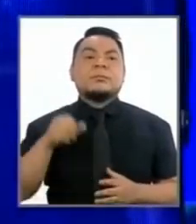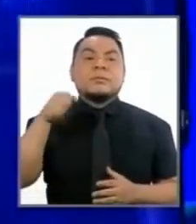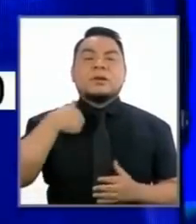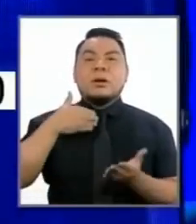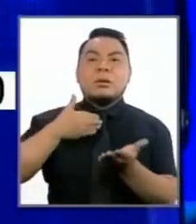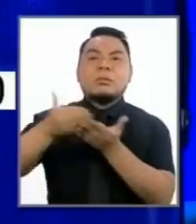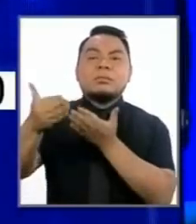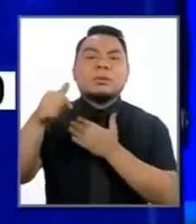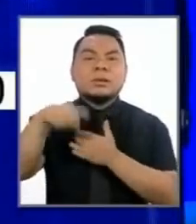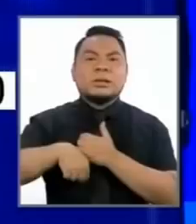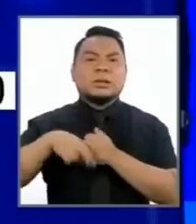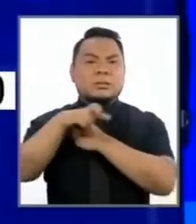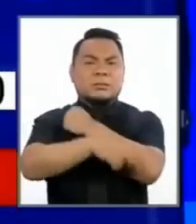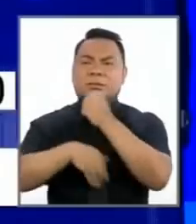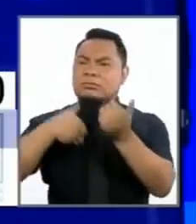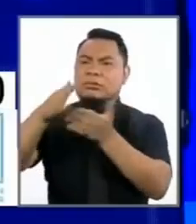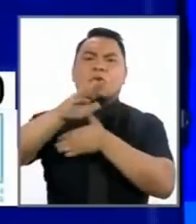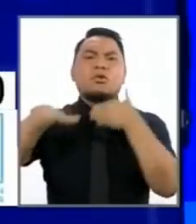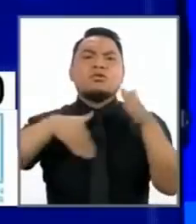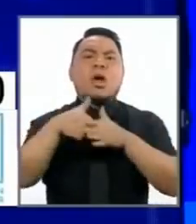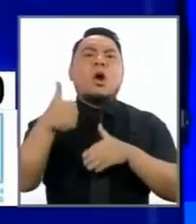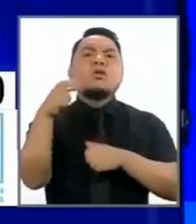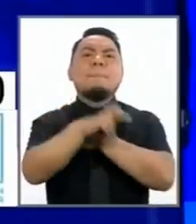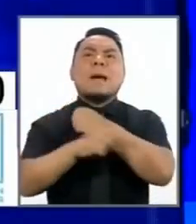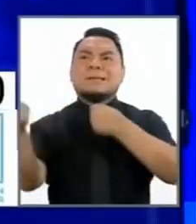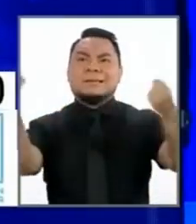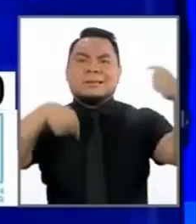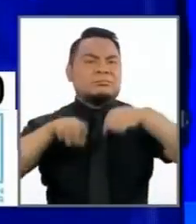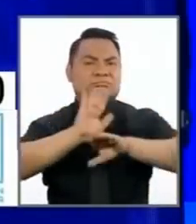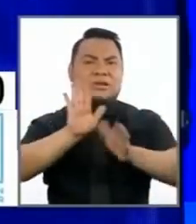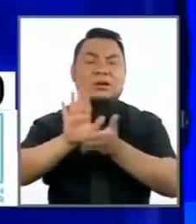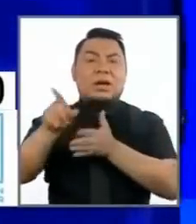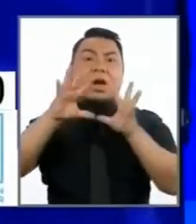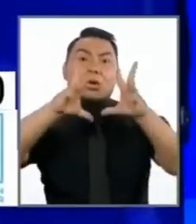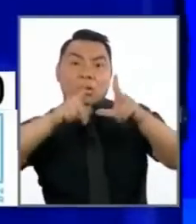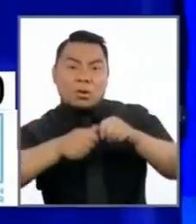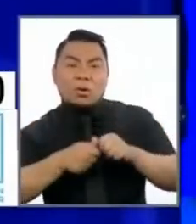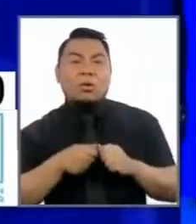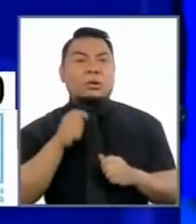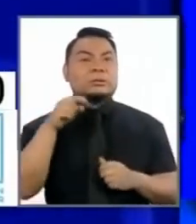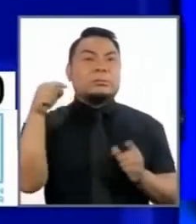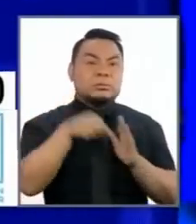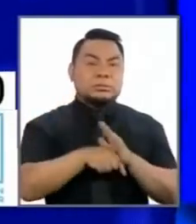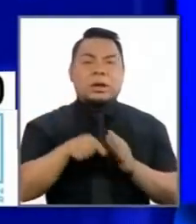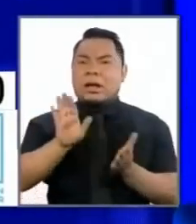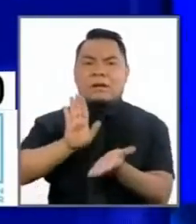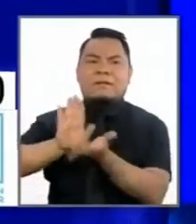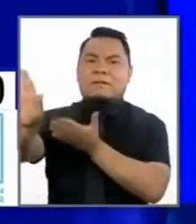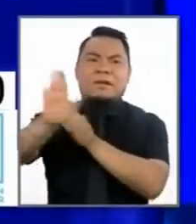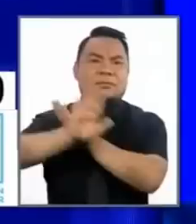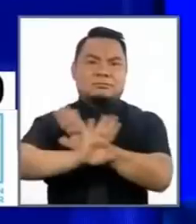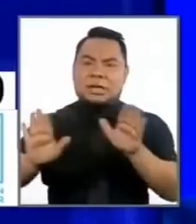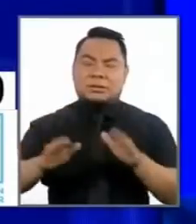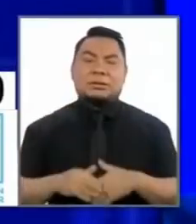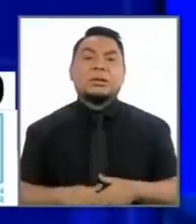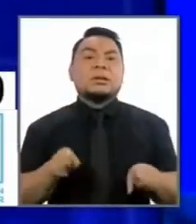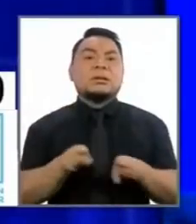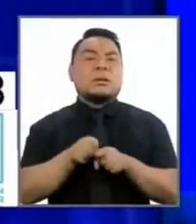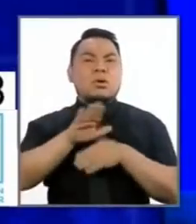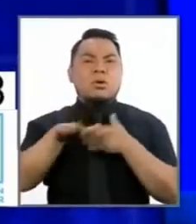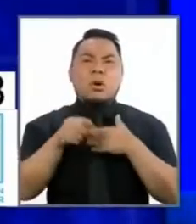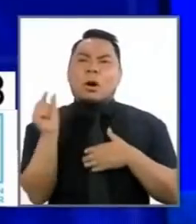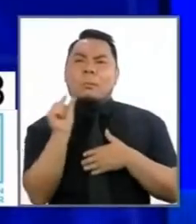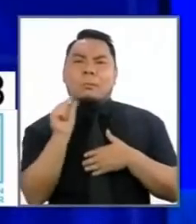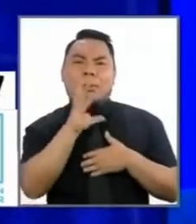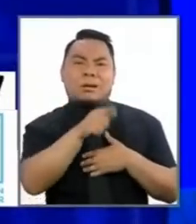a expulsar del país de inmediato a todo extranjero que cometa cualquier delito contra peruanos inclusive todo delito